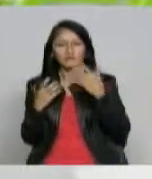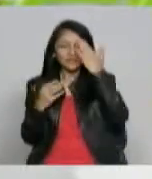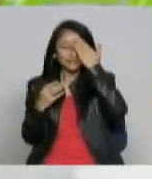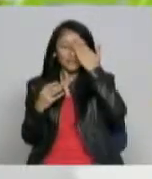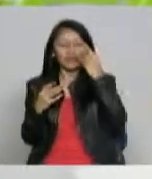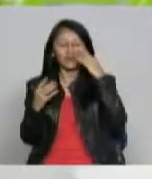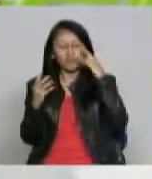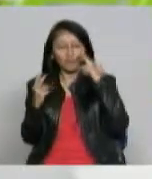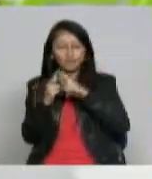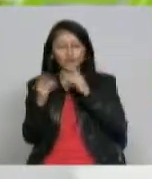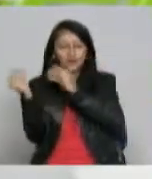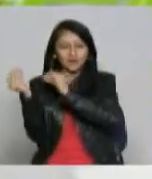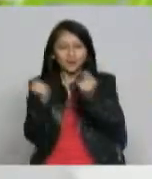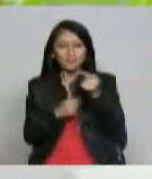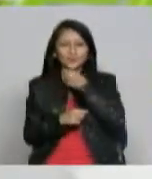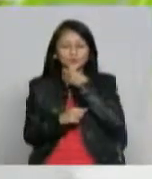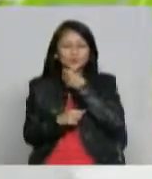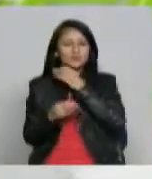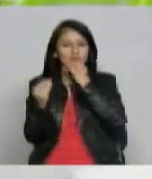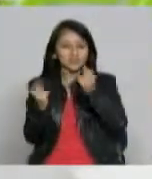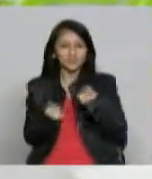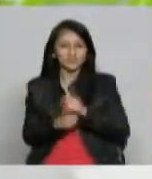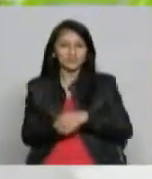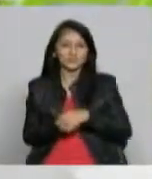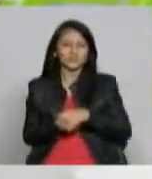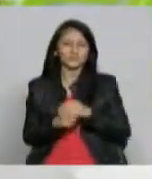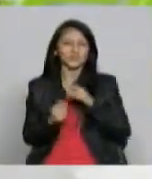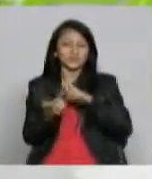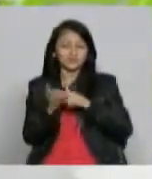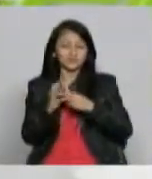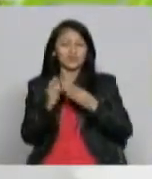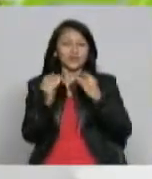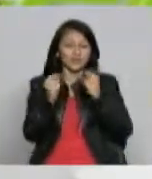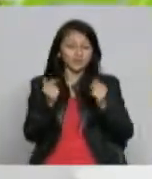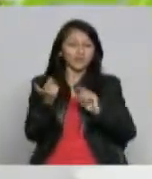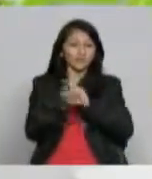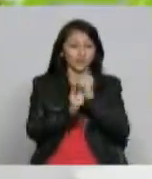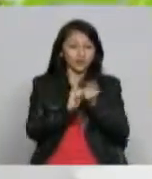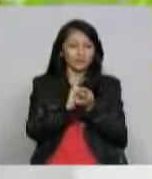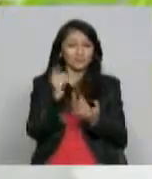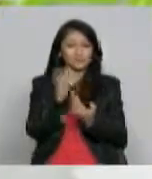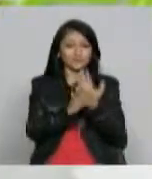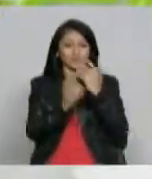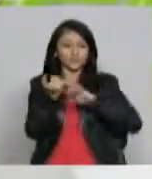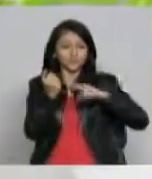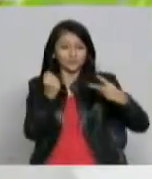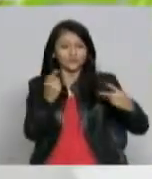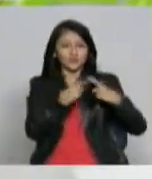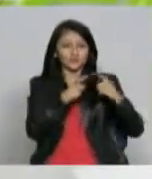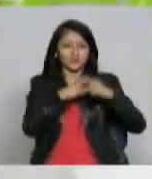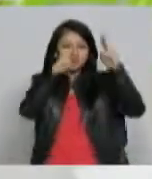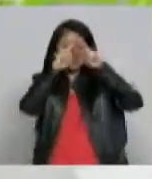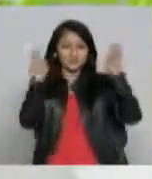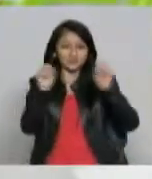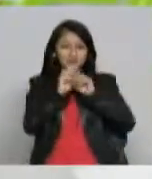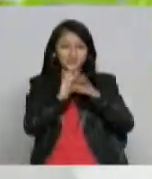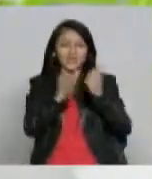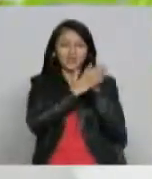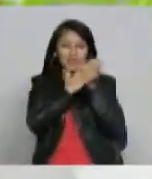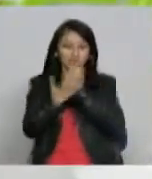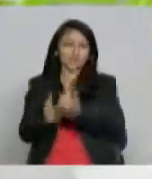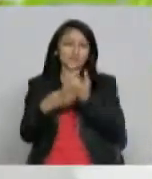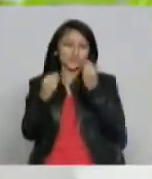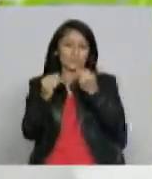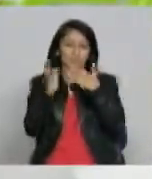nos está haciendo cambiar cierto pero una cosa es aprovechar los medios oportunos como la internet y otra cosa